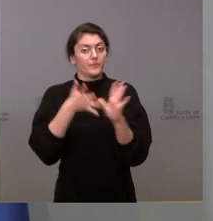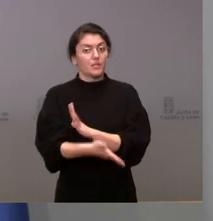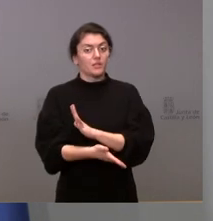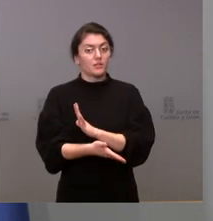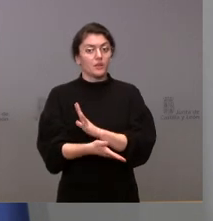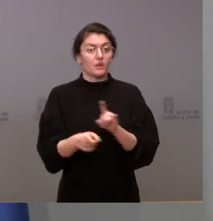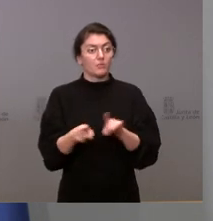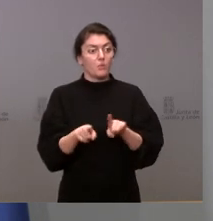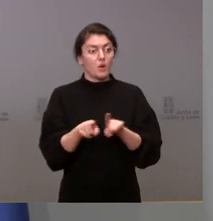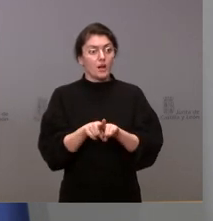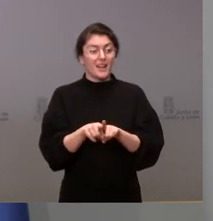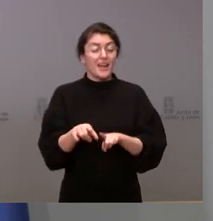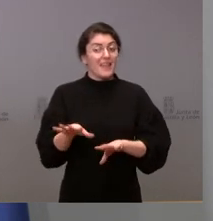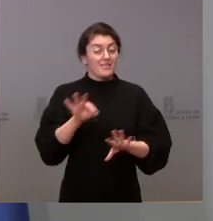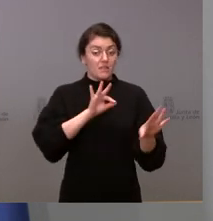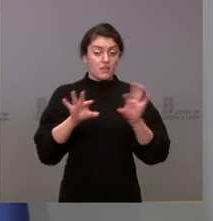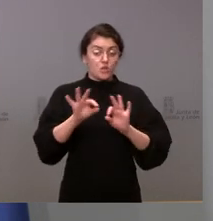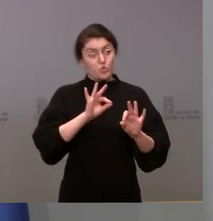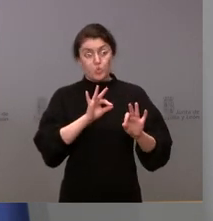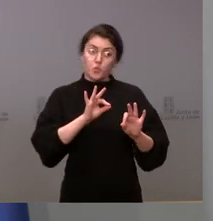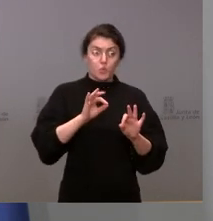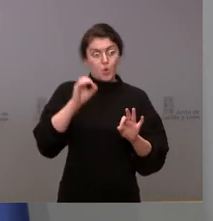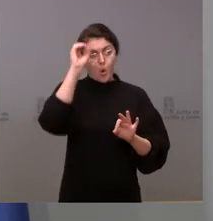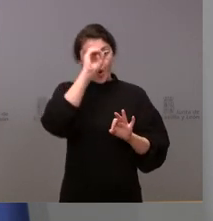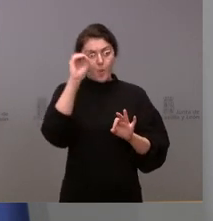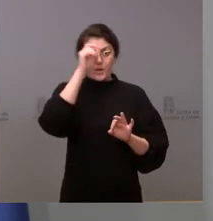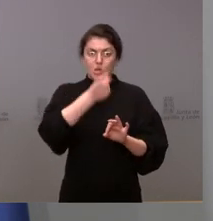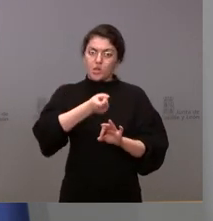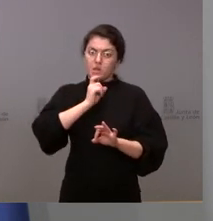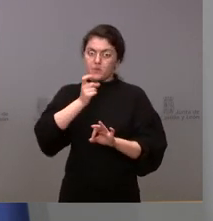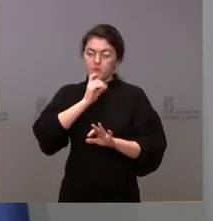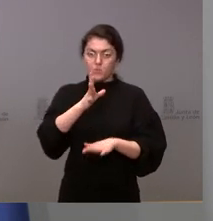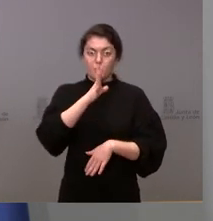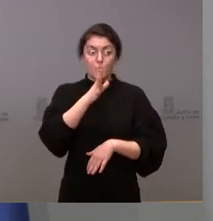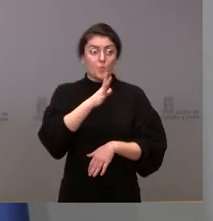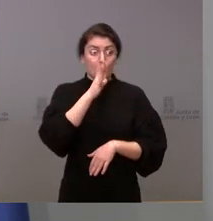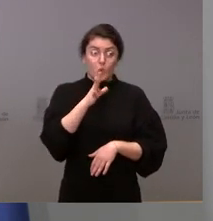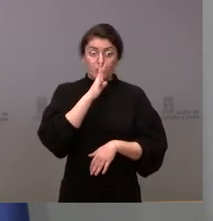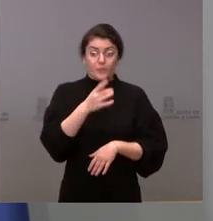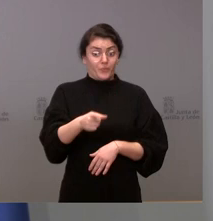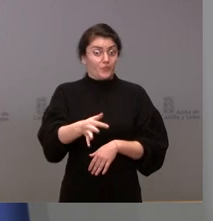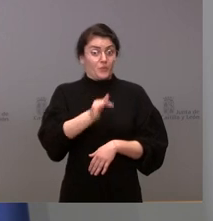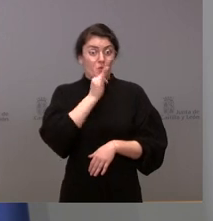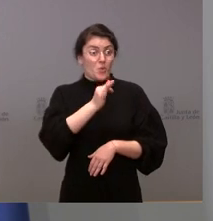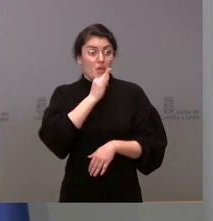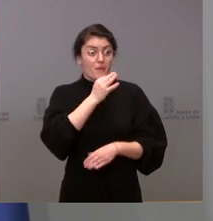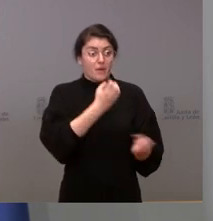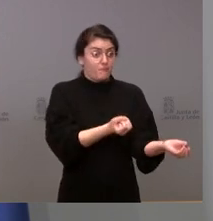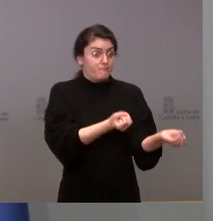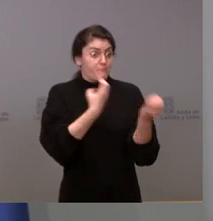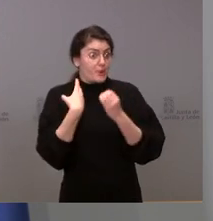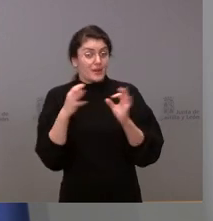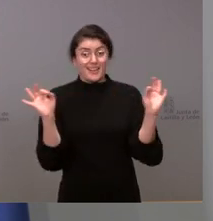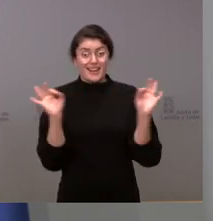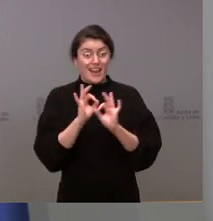sobre la cual es complejo opinar sobre el contenido de una decisión que no ha sido comunicada que no ha sido informada y